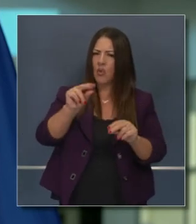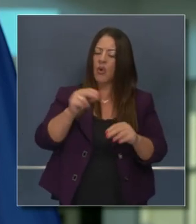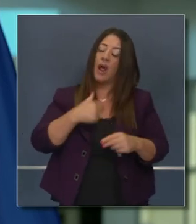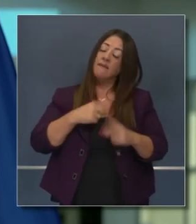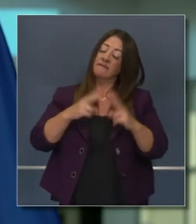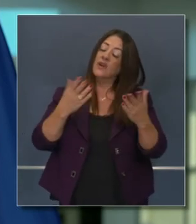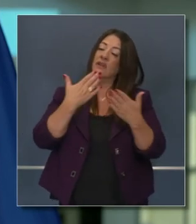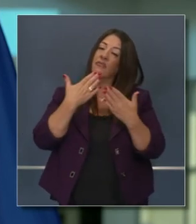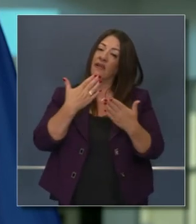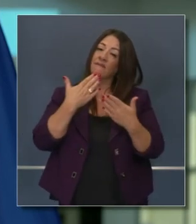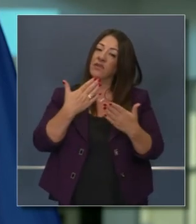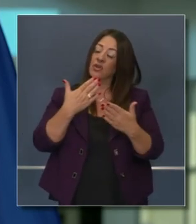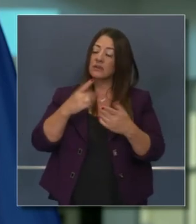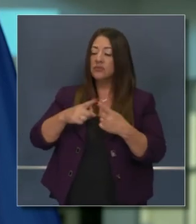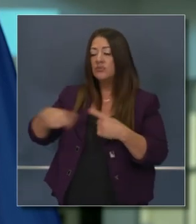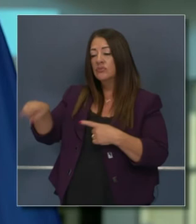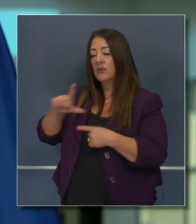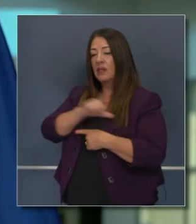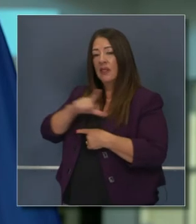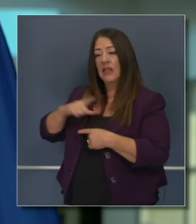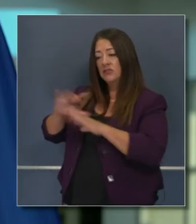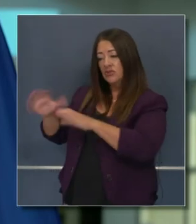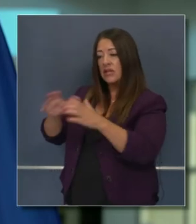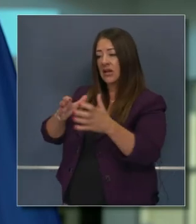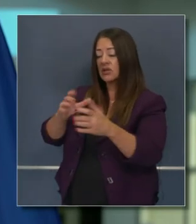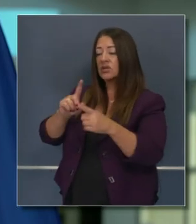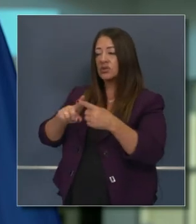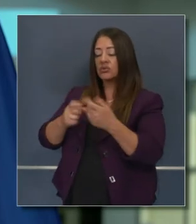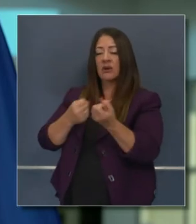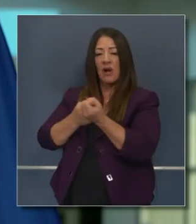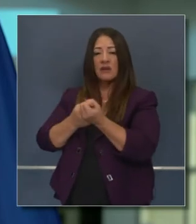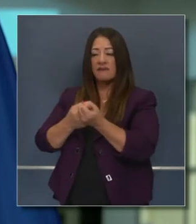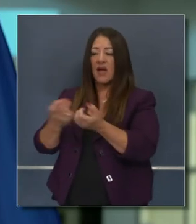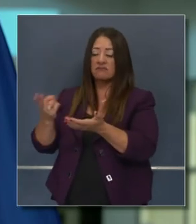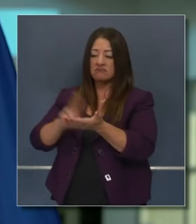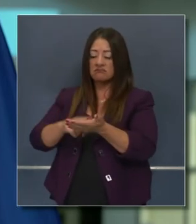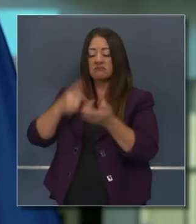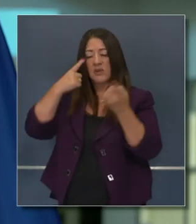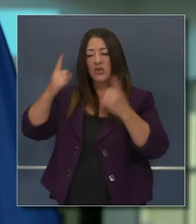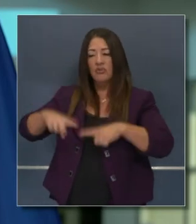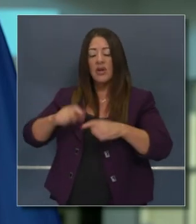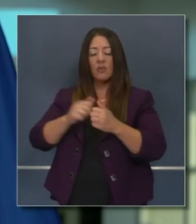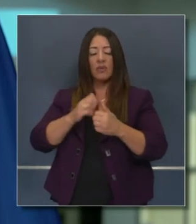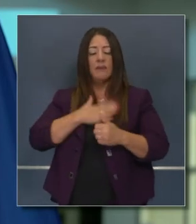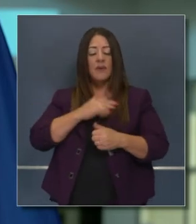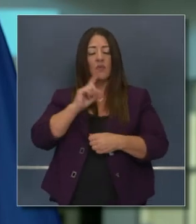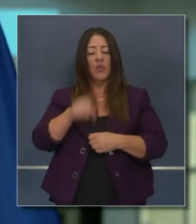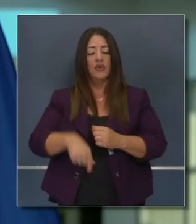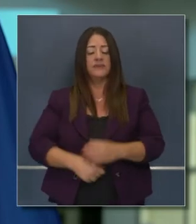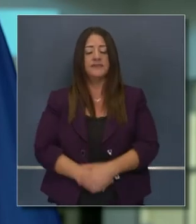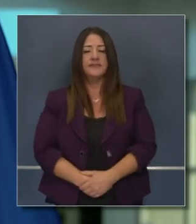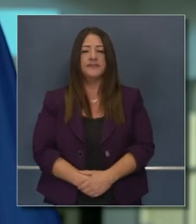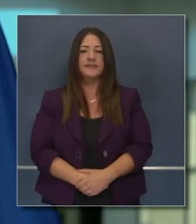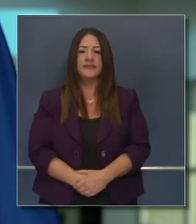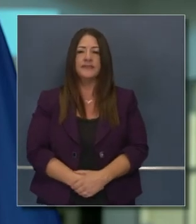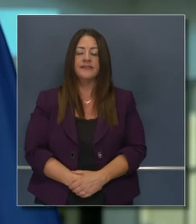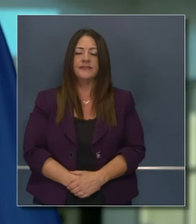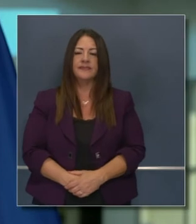ley constitucional. Estoy muy agradecido con la legislatura por codificar esto a través de su proceso legislativo.